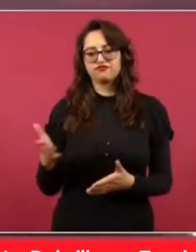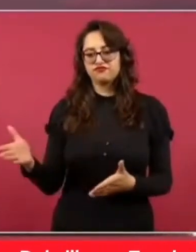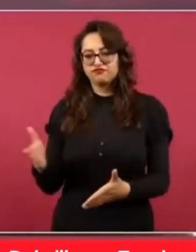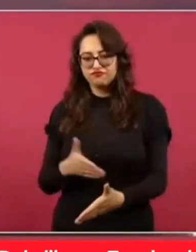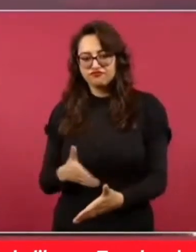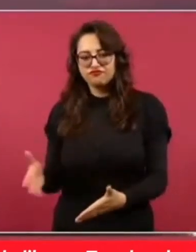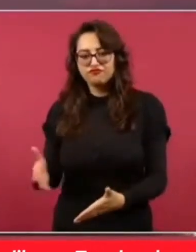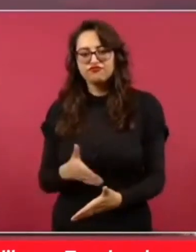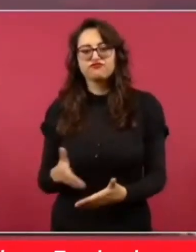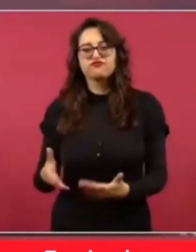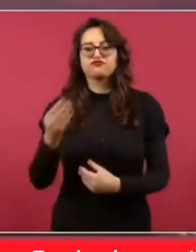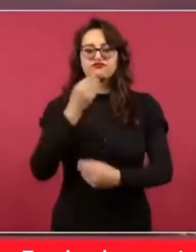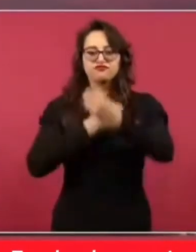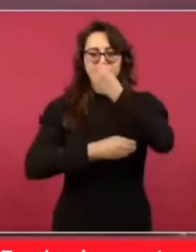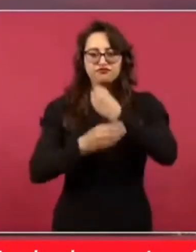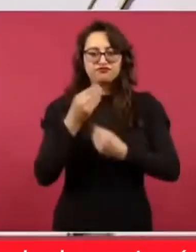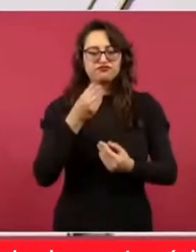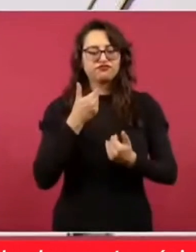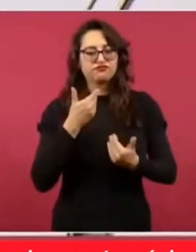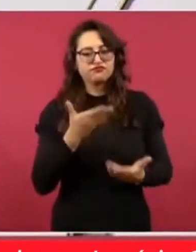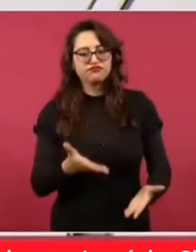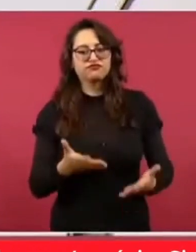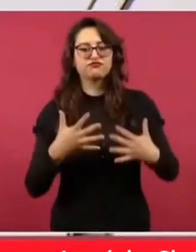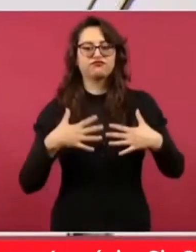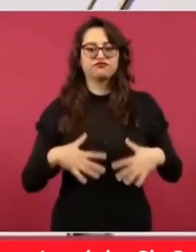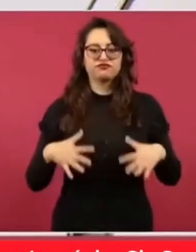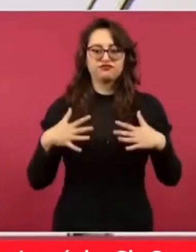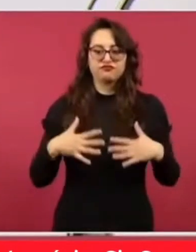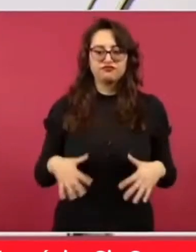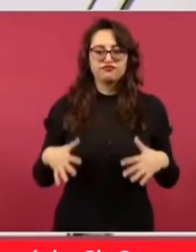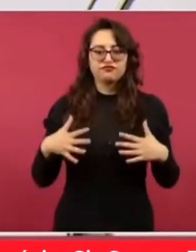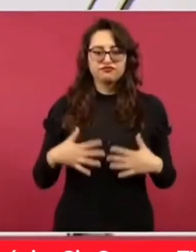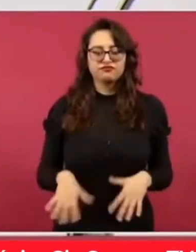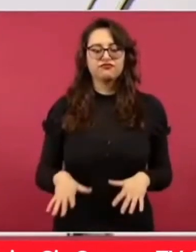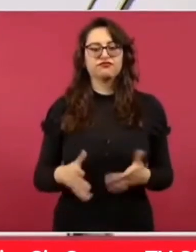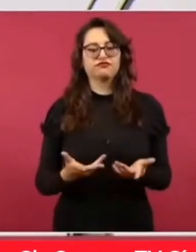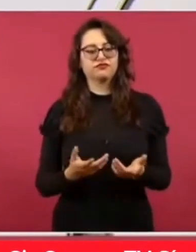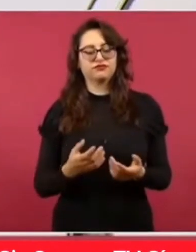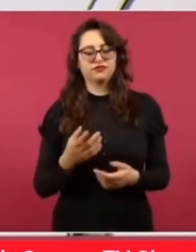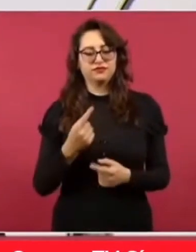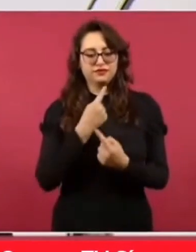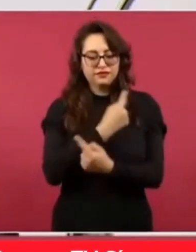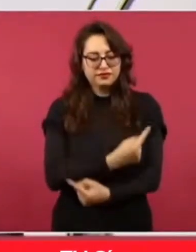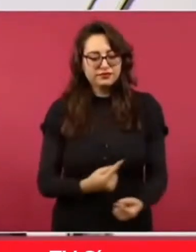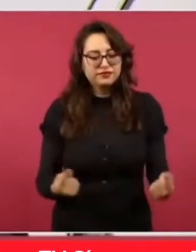comer, vestirlos, prepararlos para la escuela,